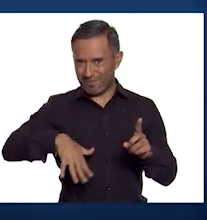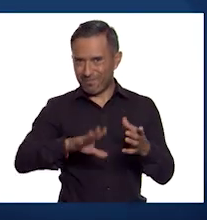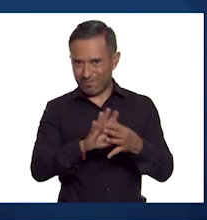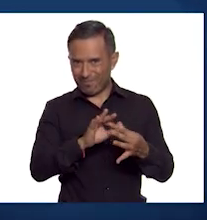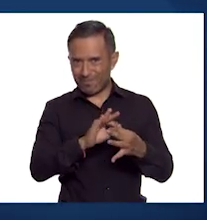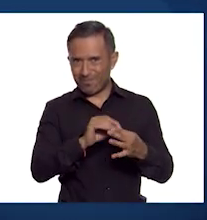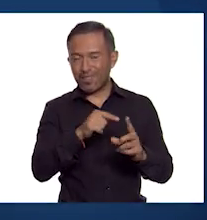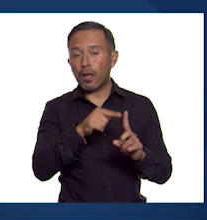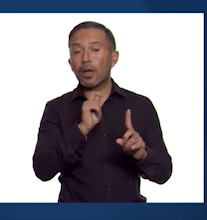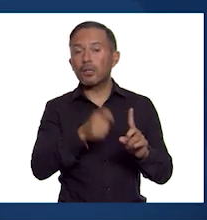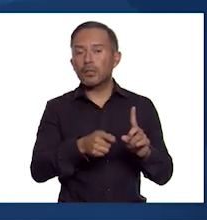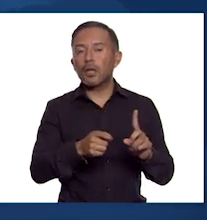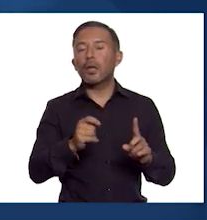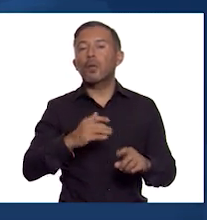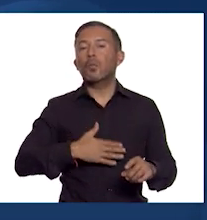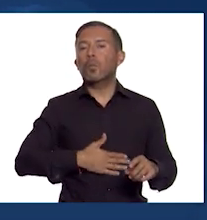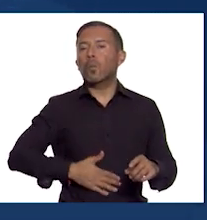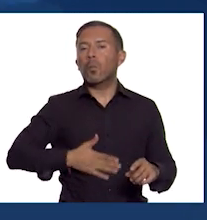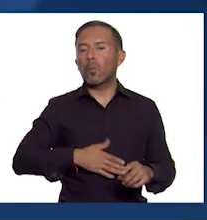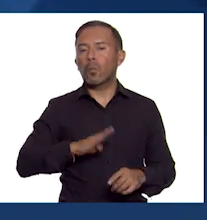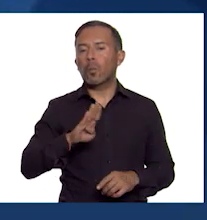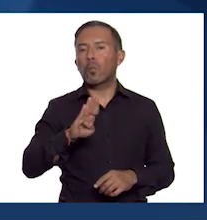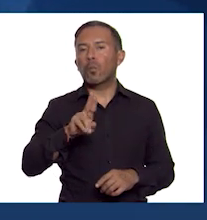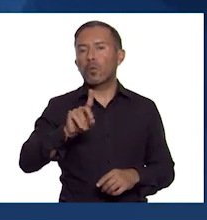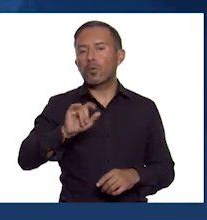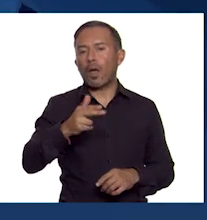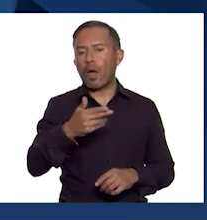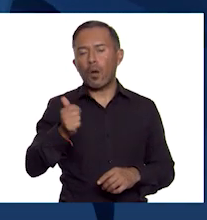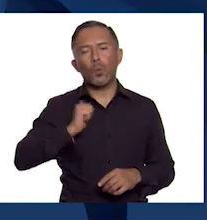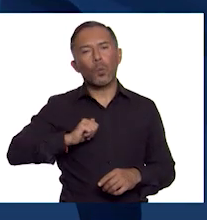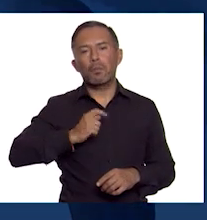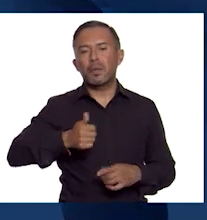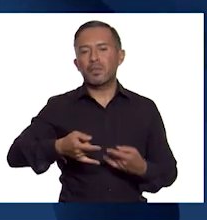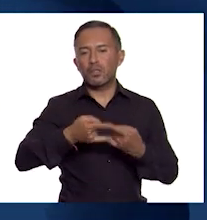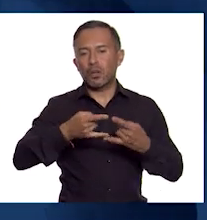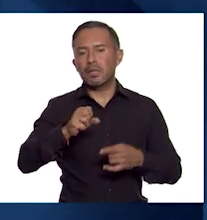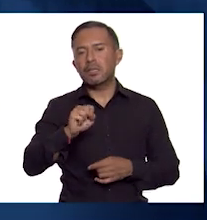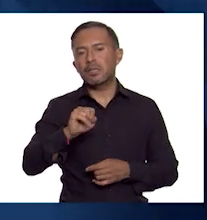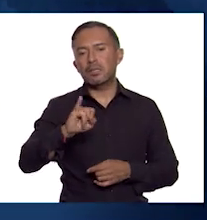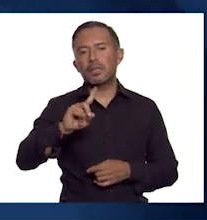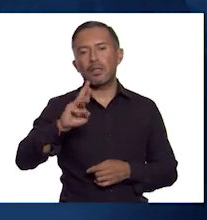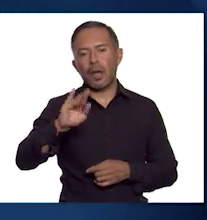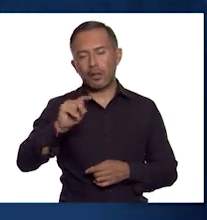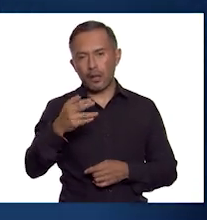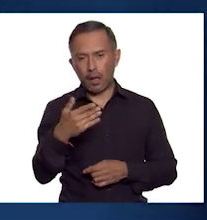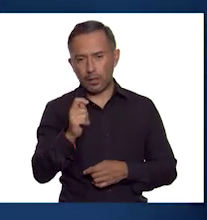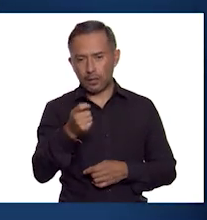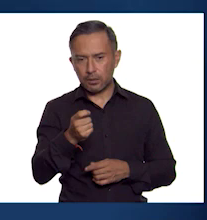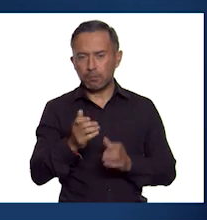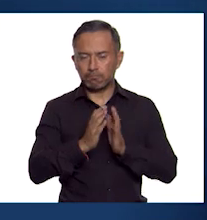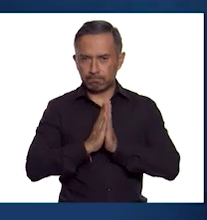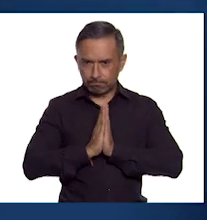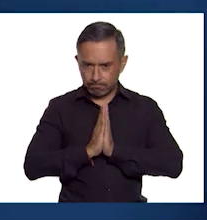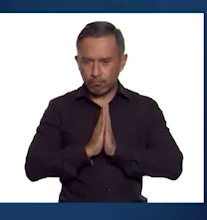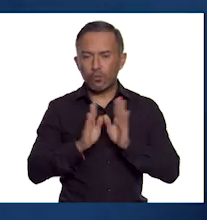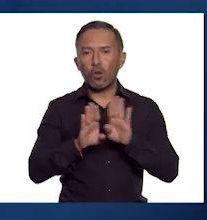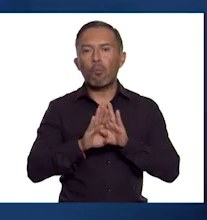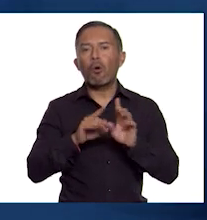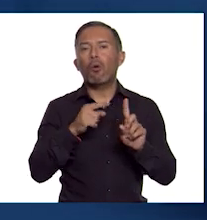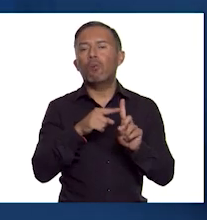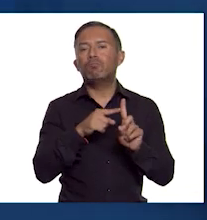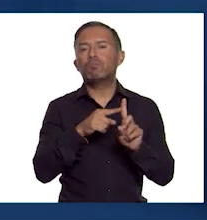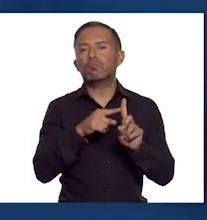conocemos como el Buda histórico. que es Siddhartha Gautama o Shakya Muni, que quiere decir la cabeza